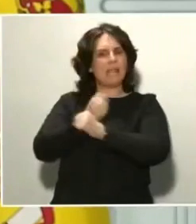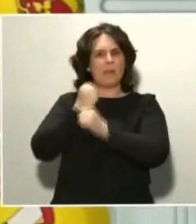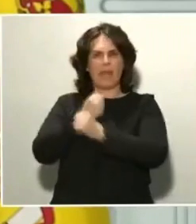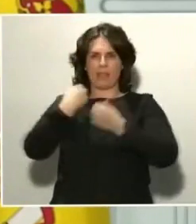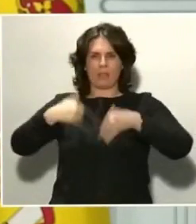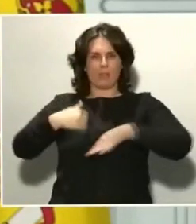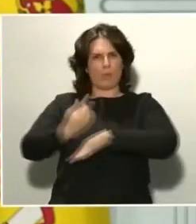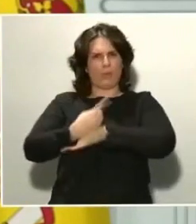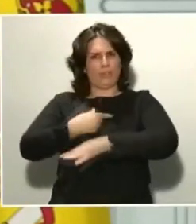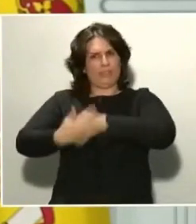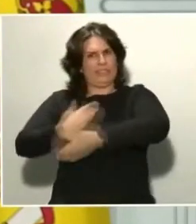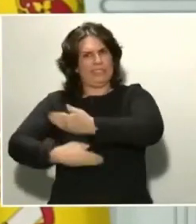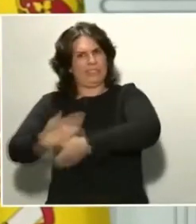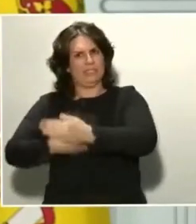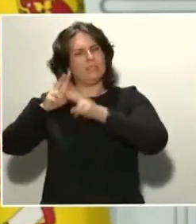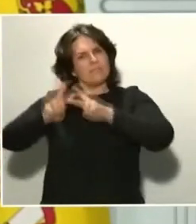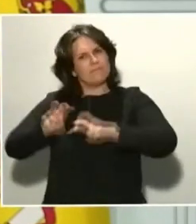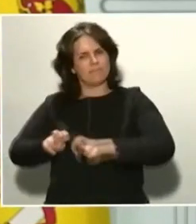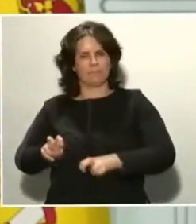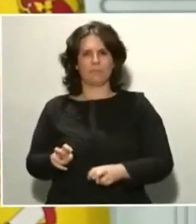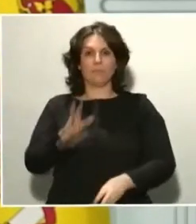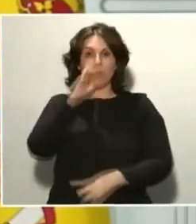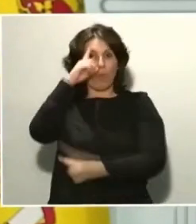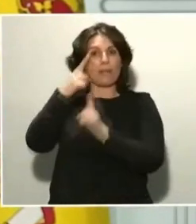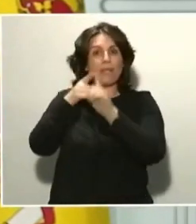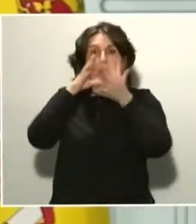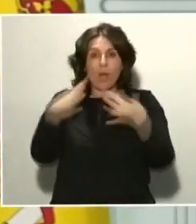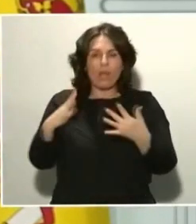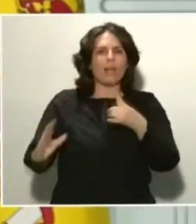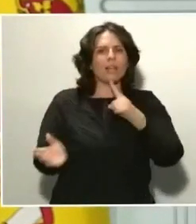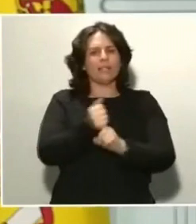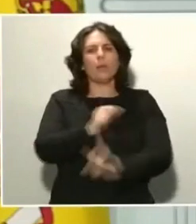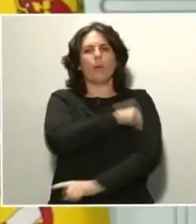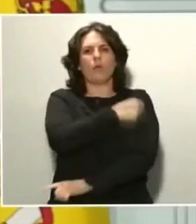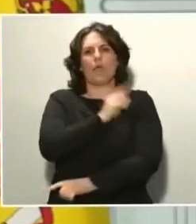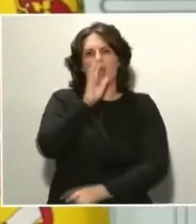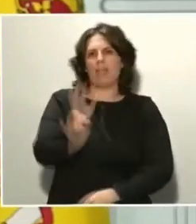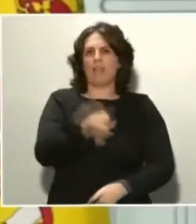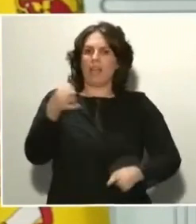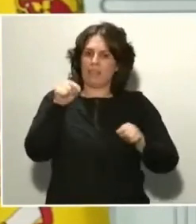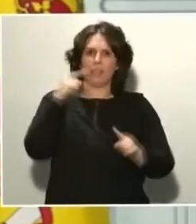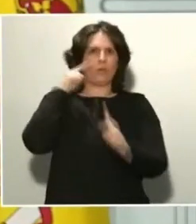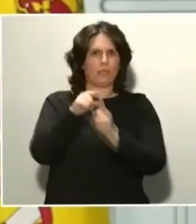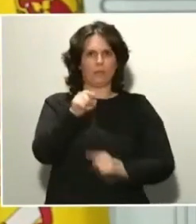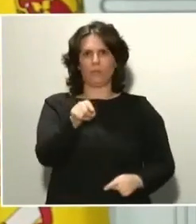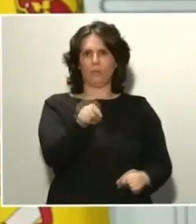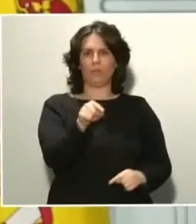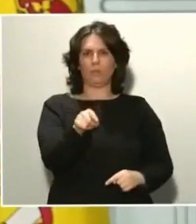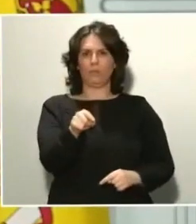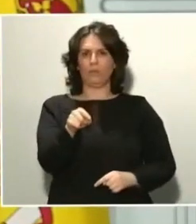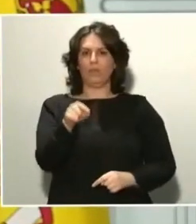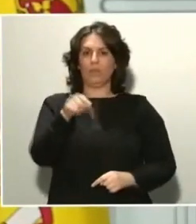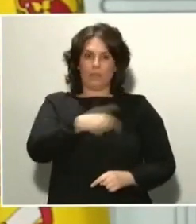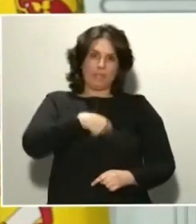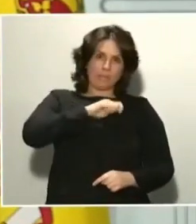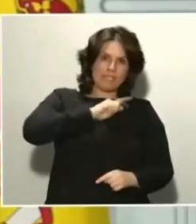la principal prioridad es lograr una vacuna eficaz. Este es un objetivo no solo de España, es un objetivo global. En este